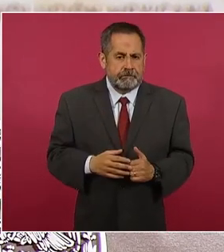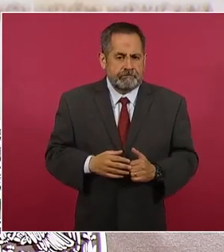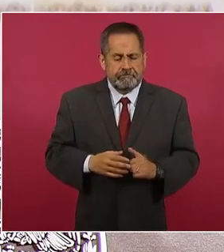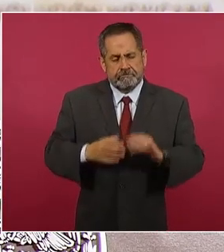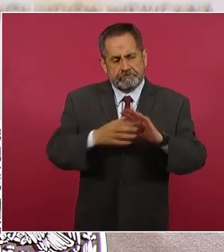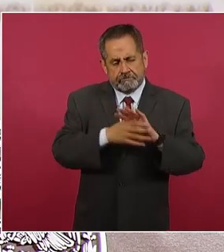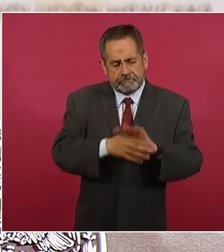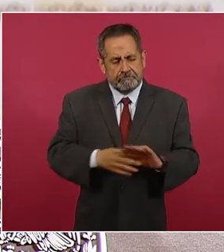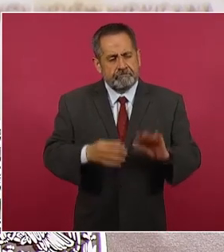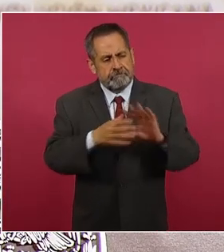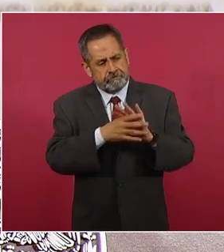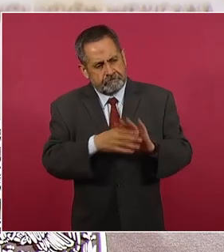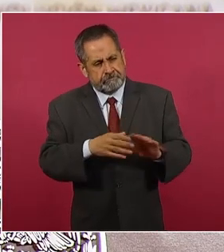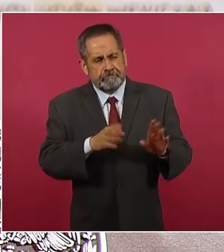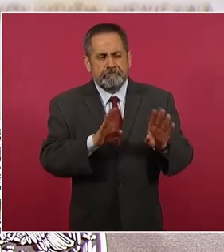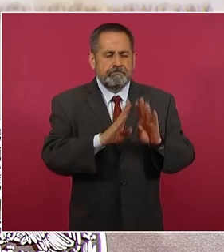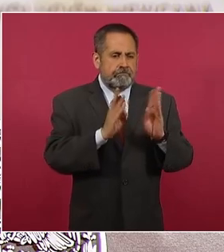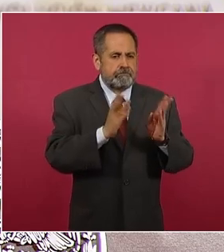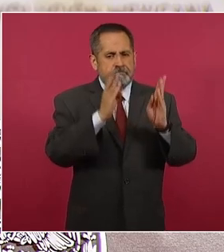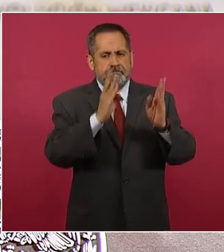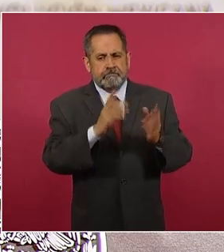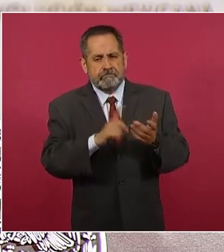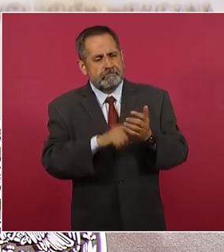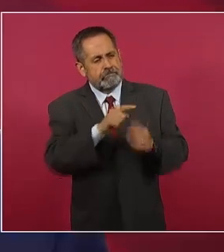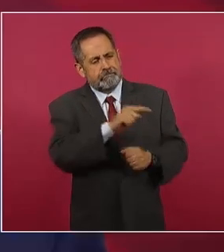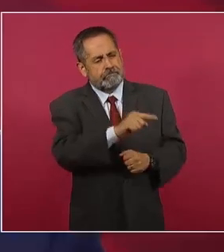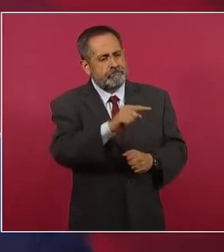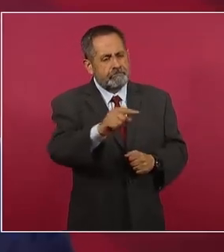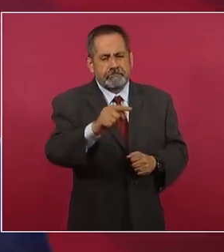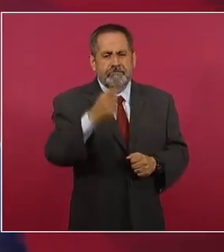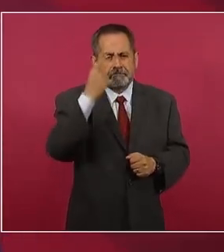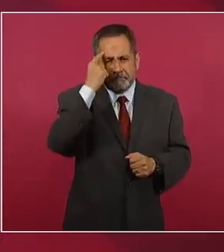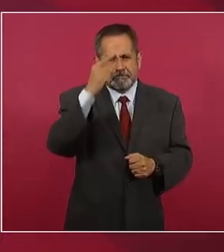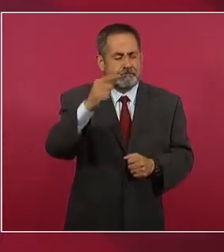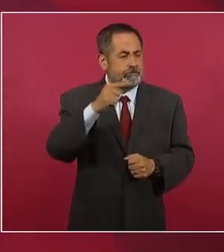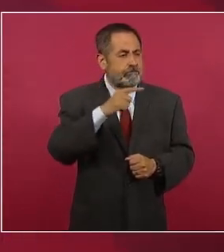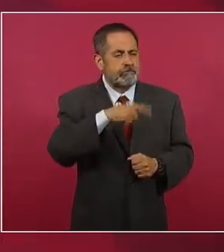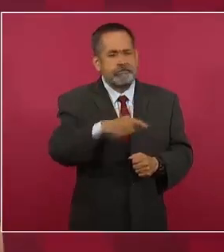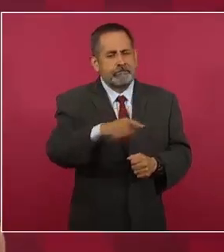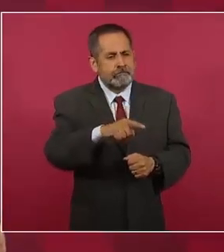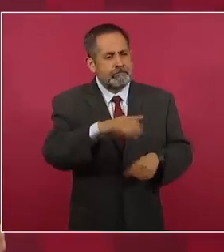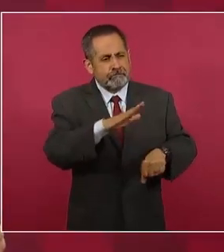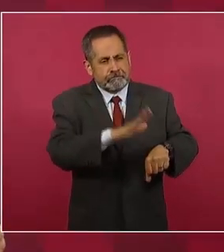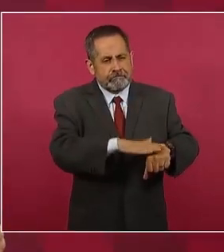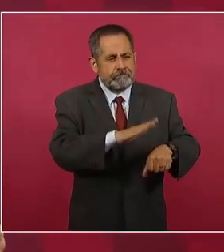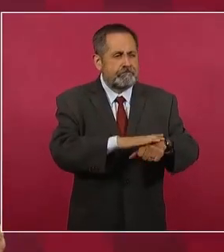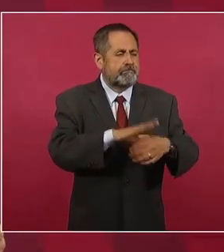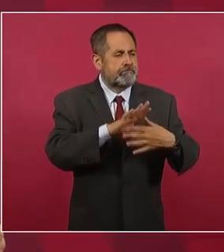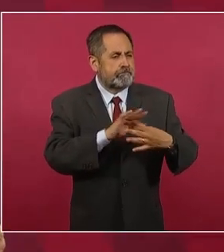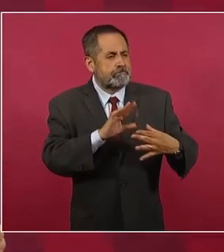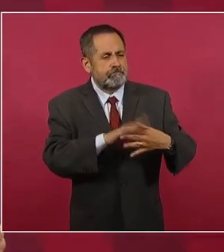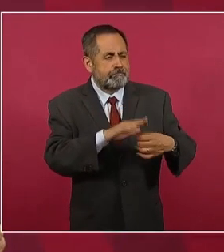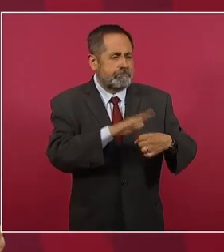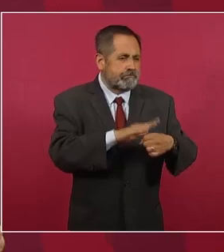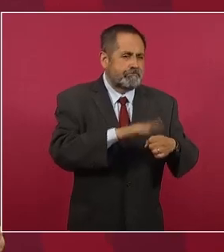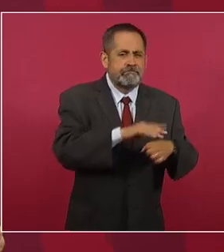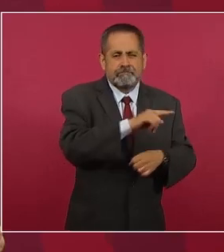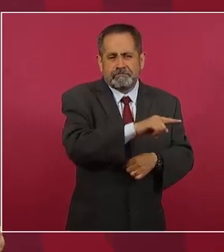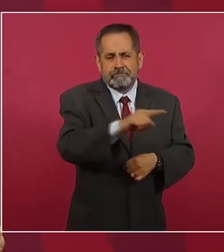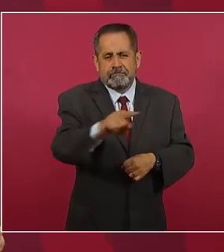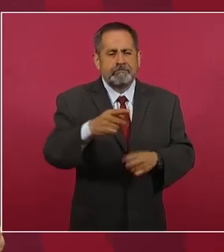persuadiendo, llamando a productores, a